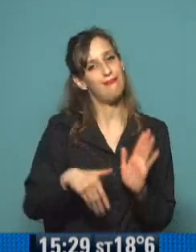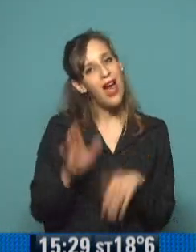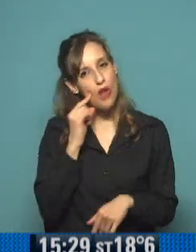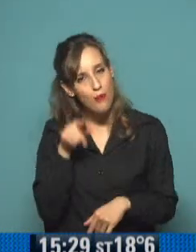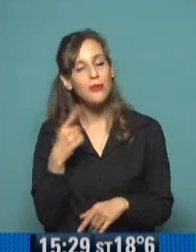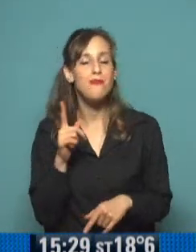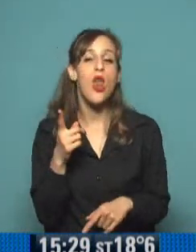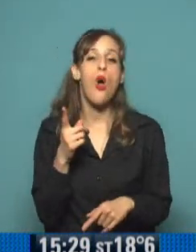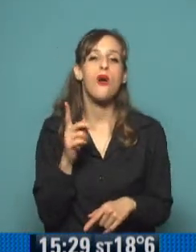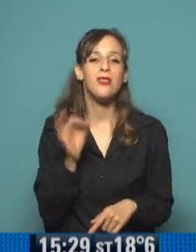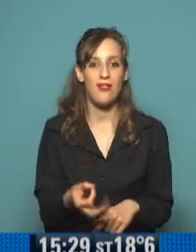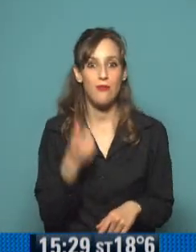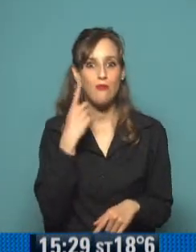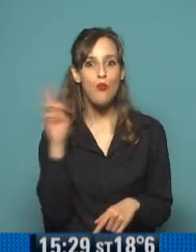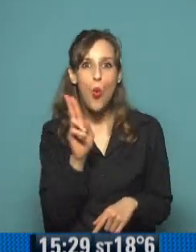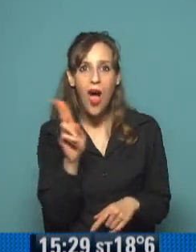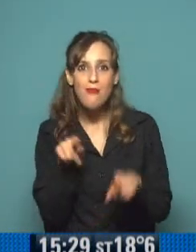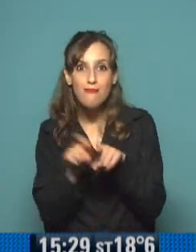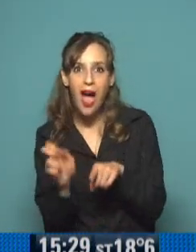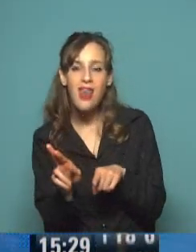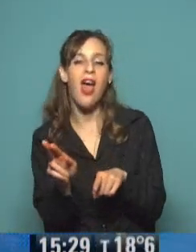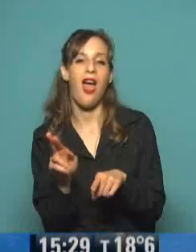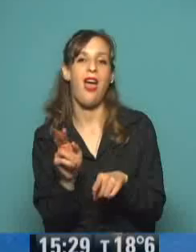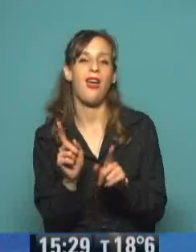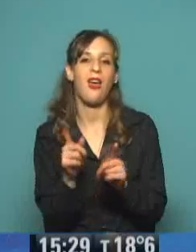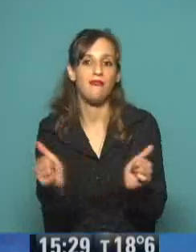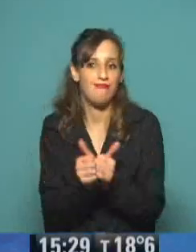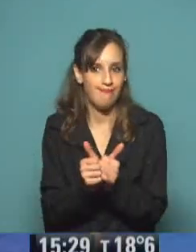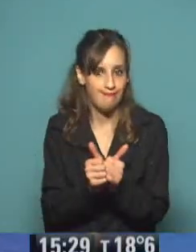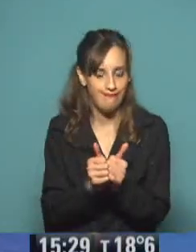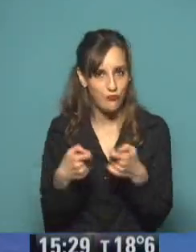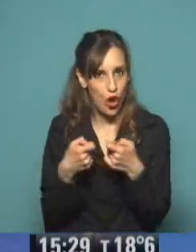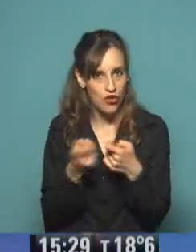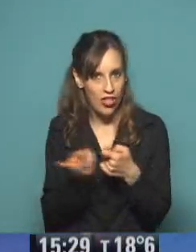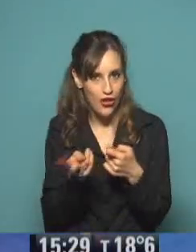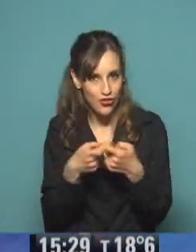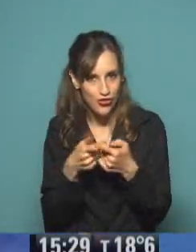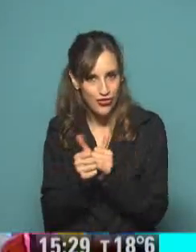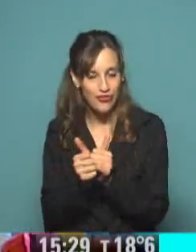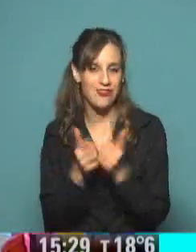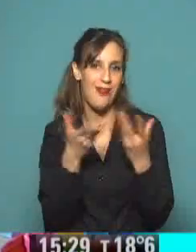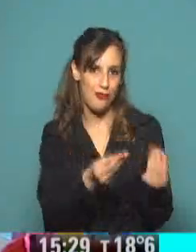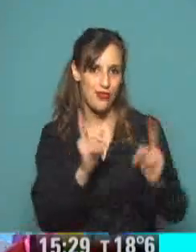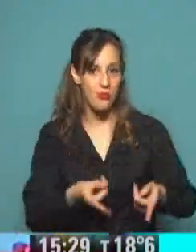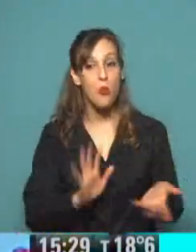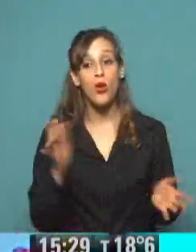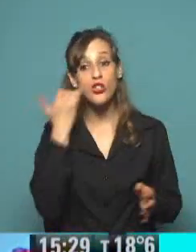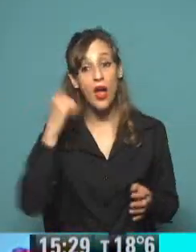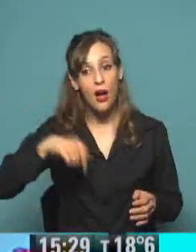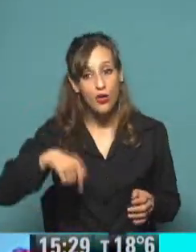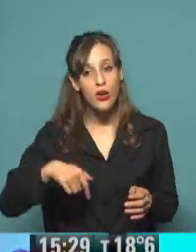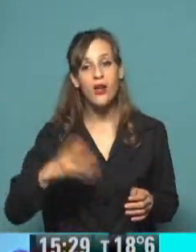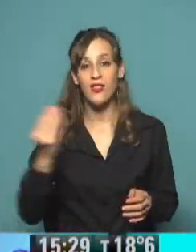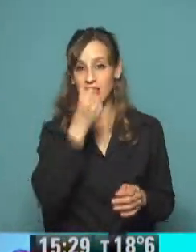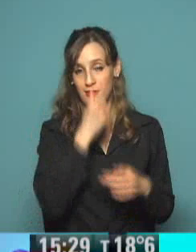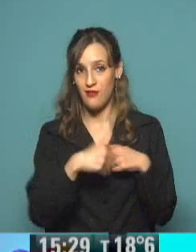líder de nuestra revolución también. Bueno, también estuvo su hermana Machaca. Perfecto. Bueno, nos vamos preparando para el